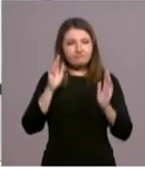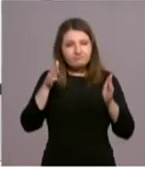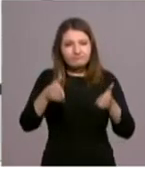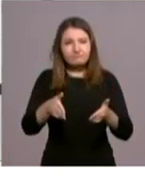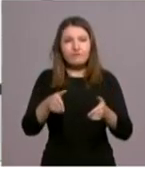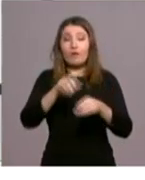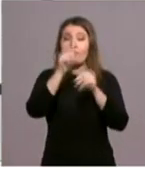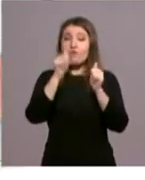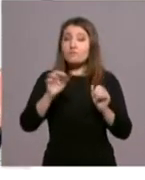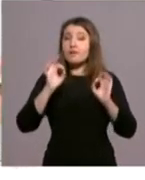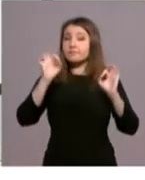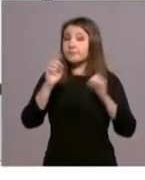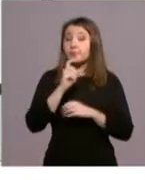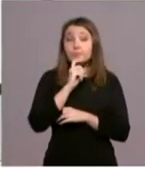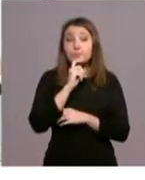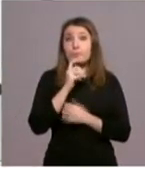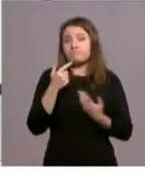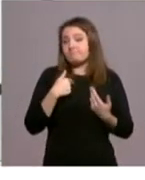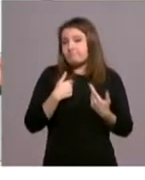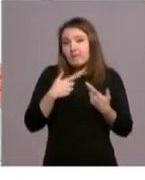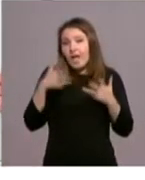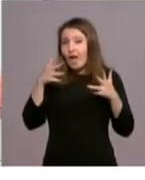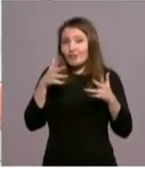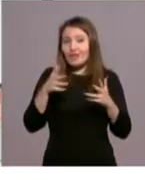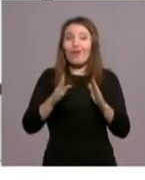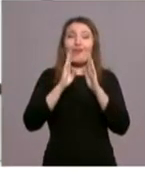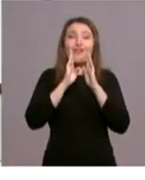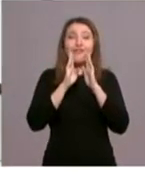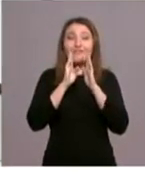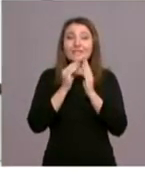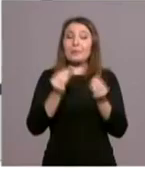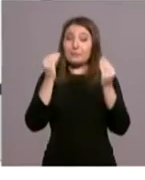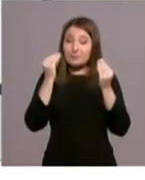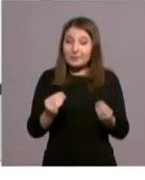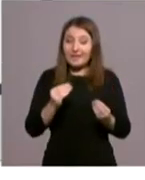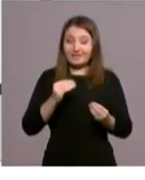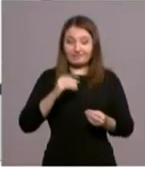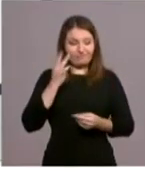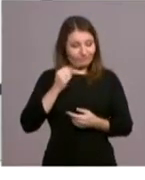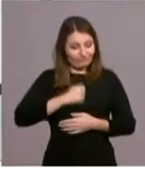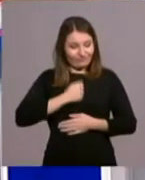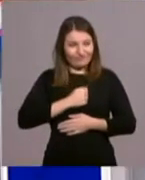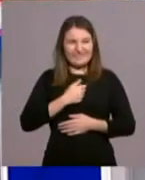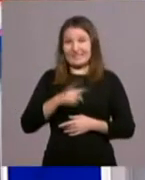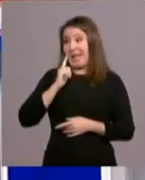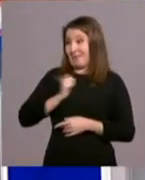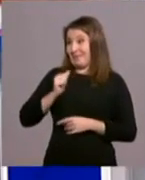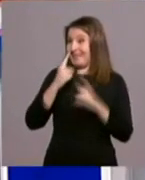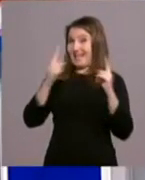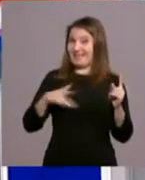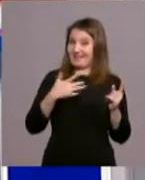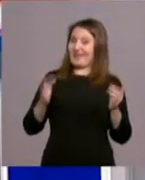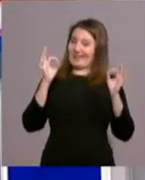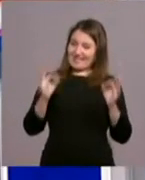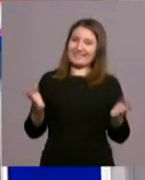concreta de vivir eso, pues yo recomiendo una buena confesión. Vamos a aprovechar que estamos en el año de la misericordia y